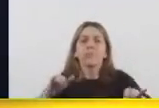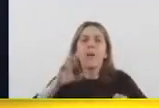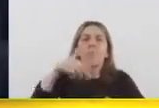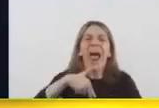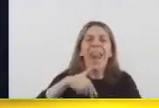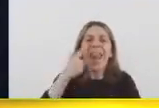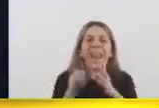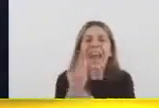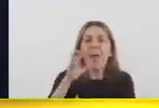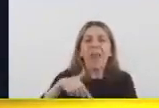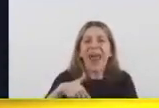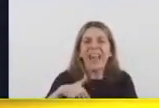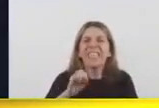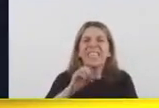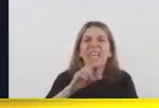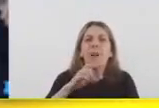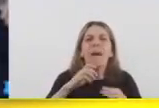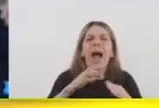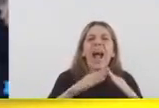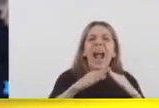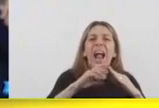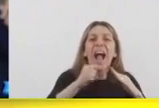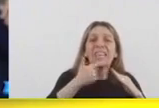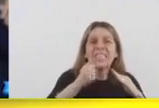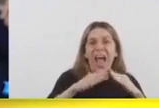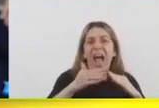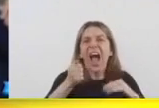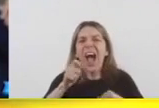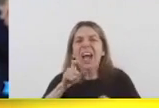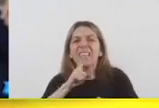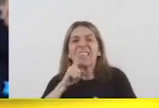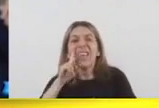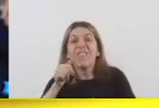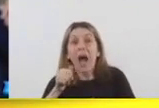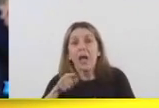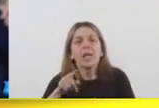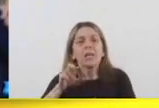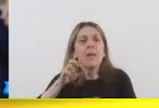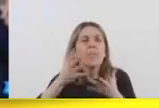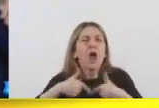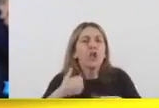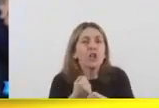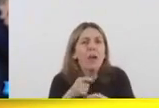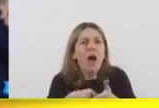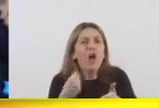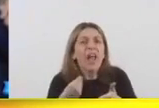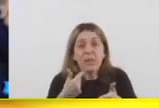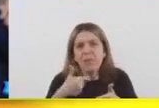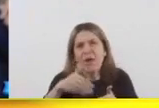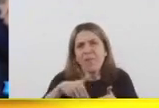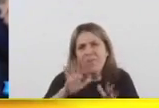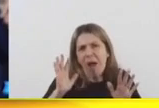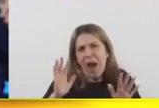Activa, que es un plan que va a permitir que